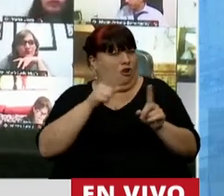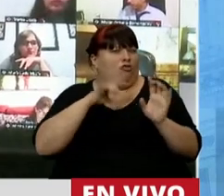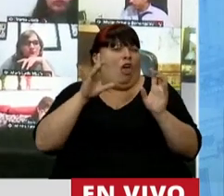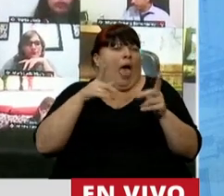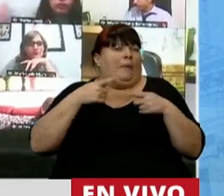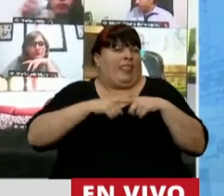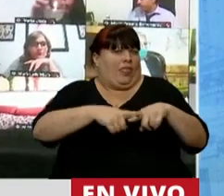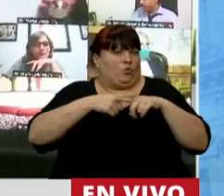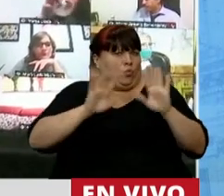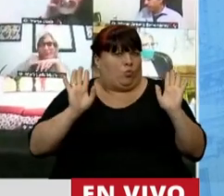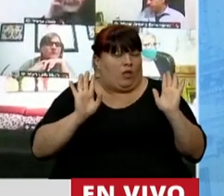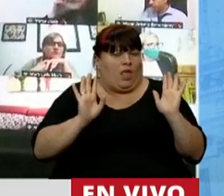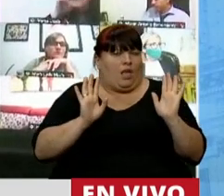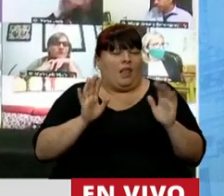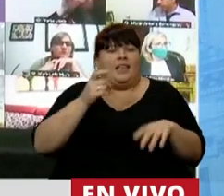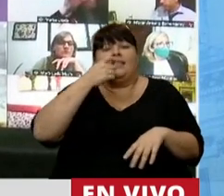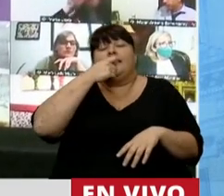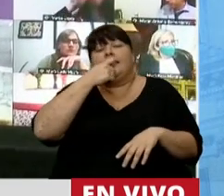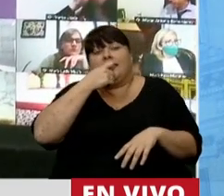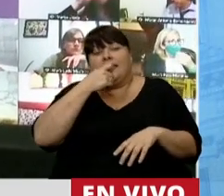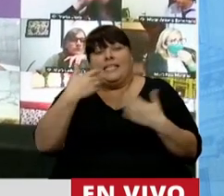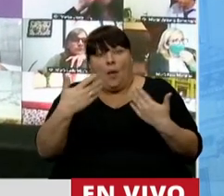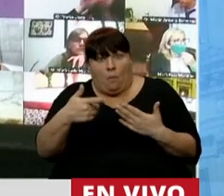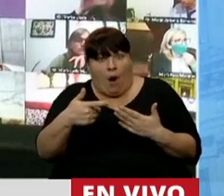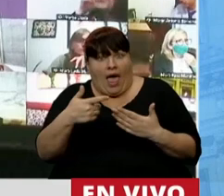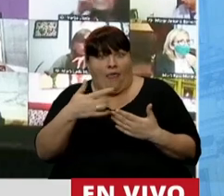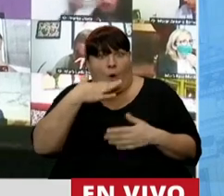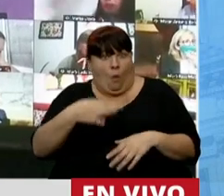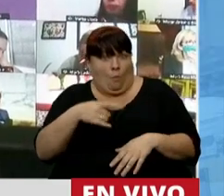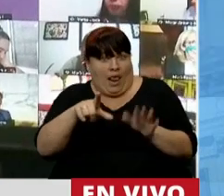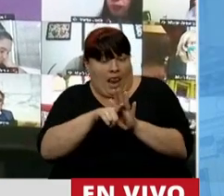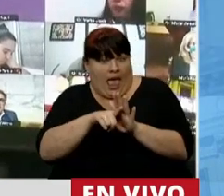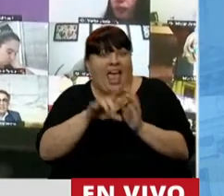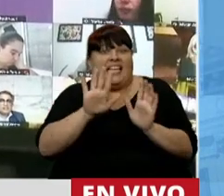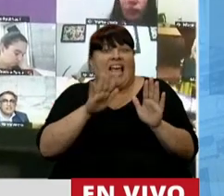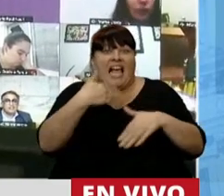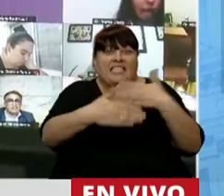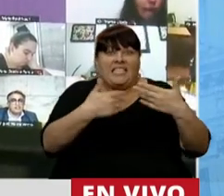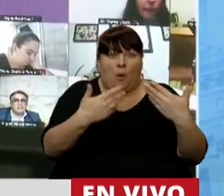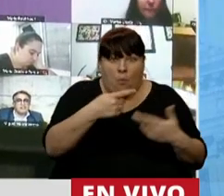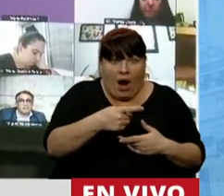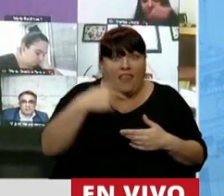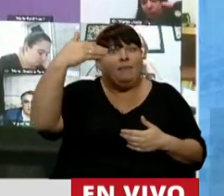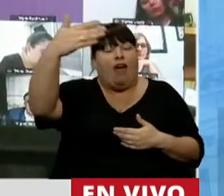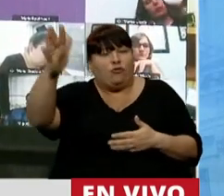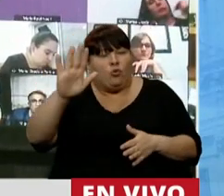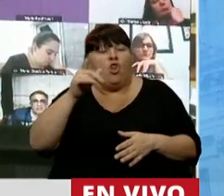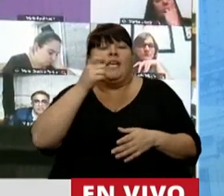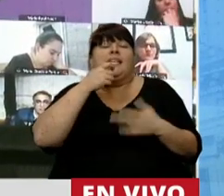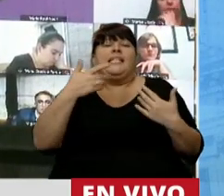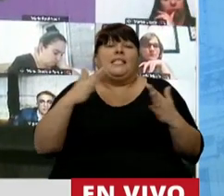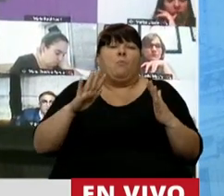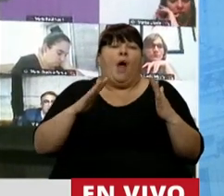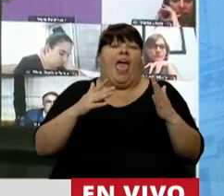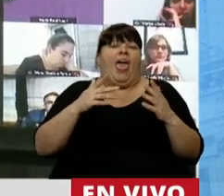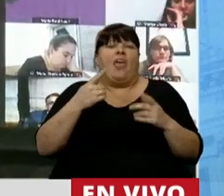si es viable, si este es el camino, si este es el rumbo, si nos podemos ir con